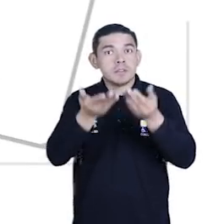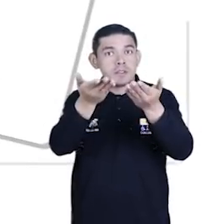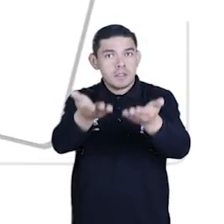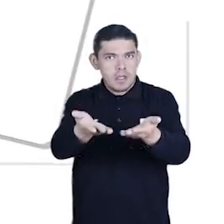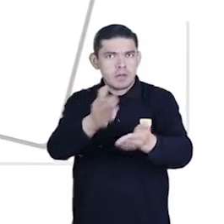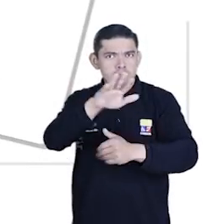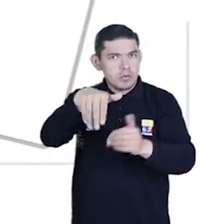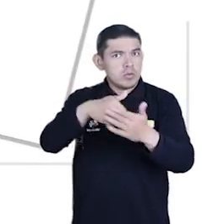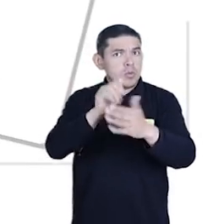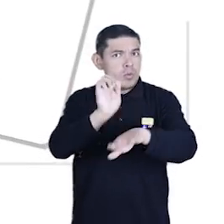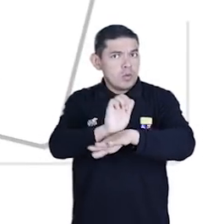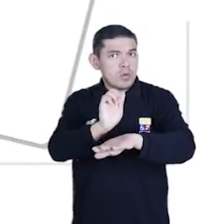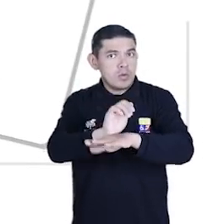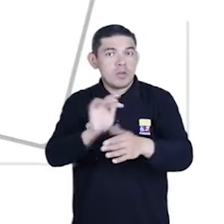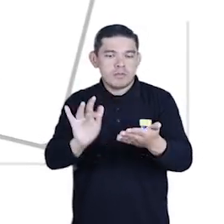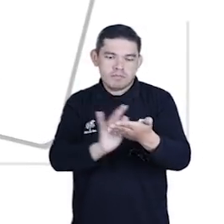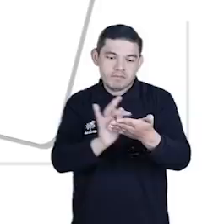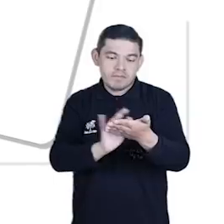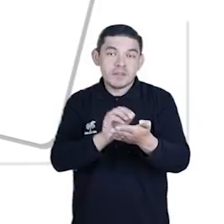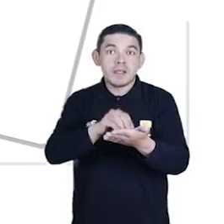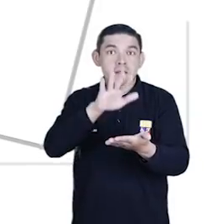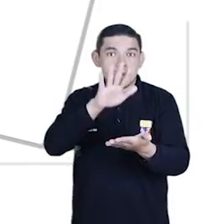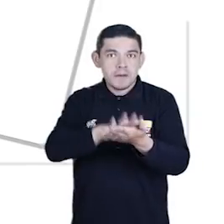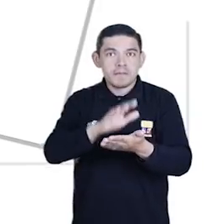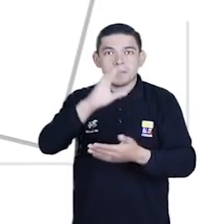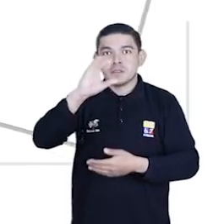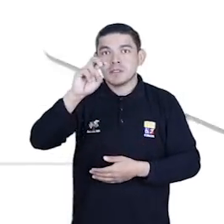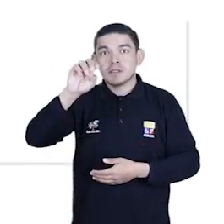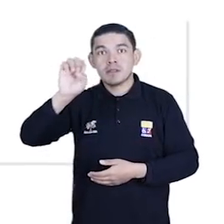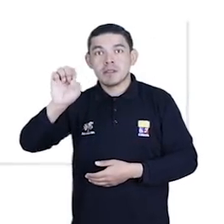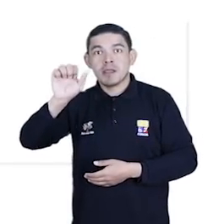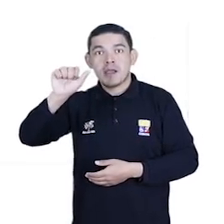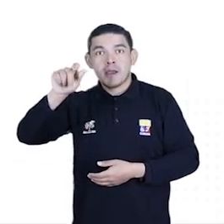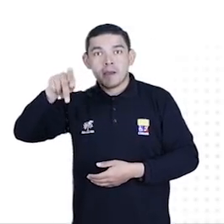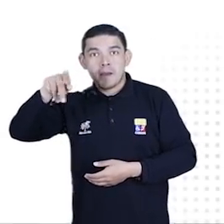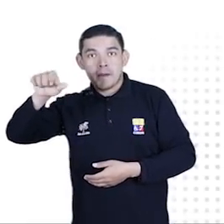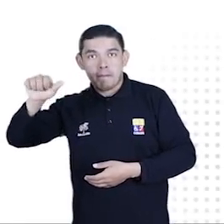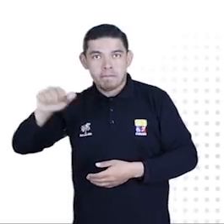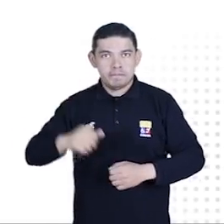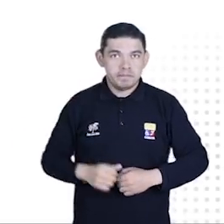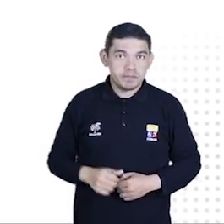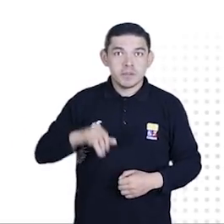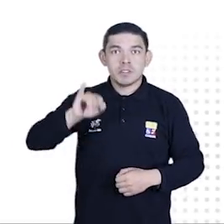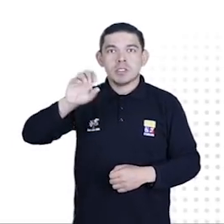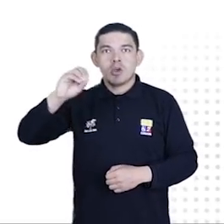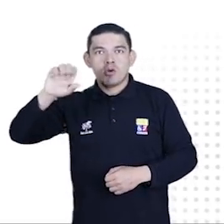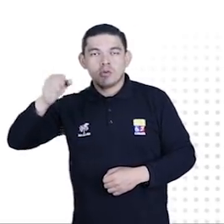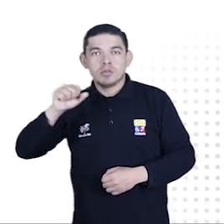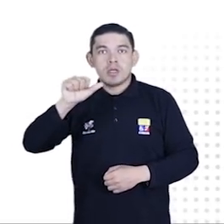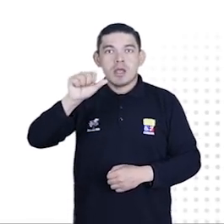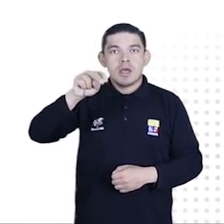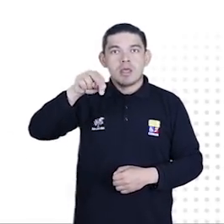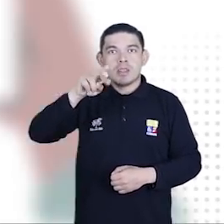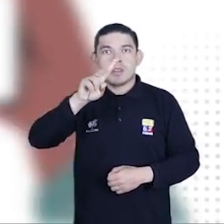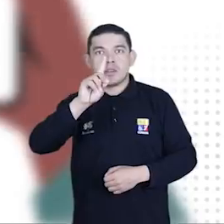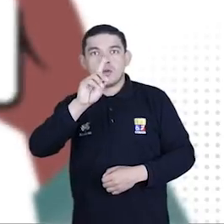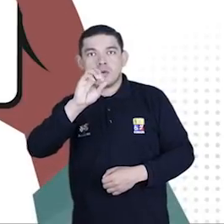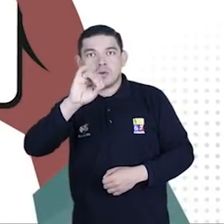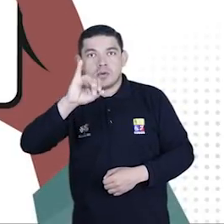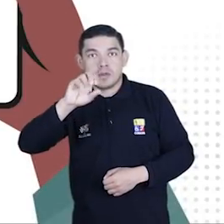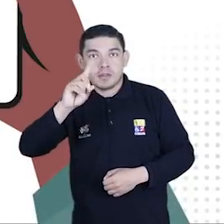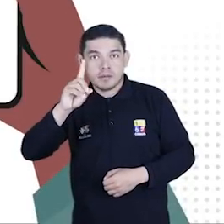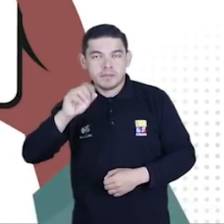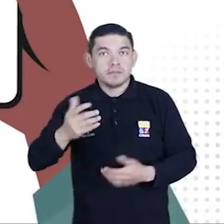13 de noviembre, el órgano electoral pondrá a disposición de los ecuatorianos la aplicación CNE App para los sistemas